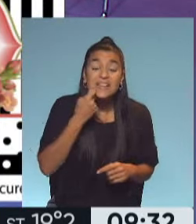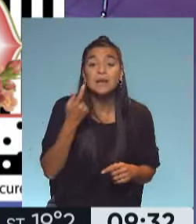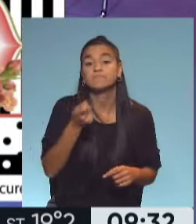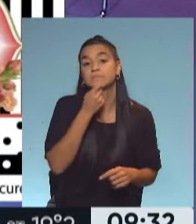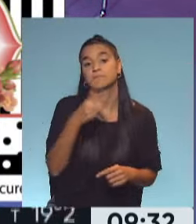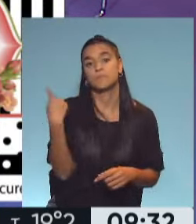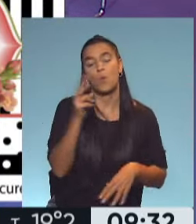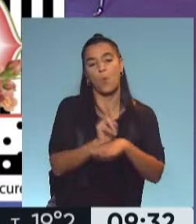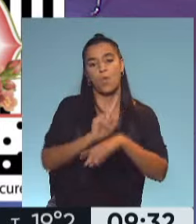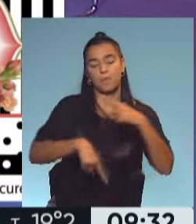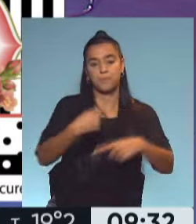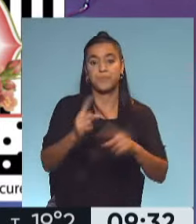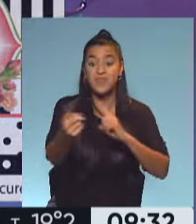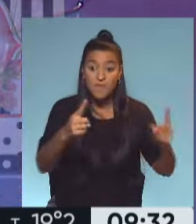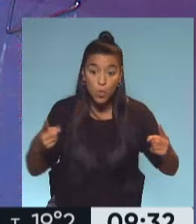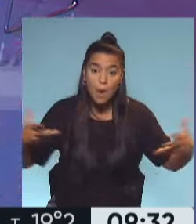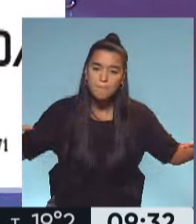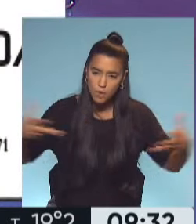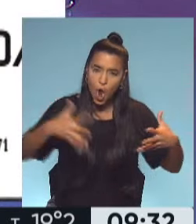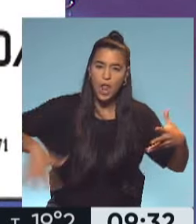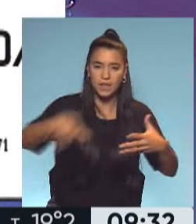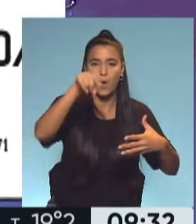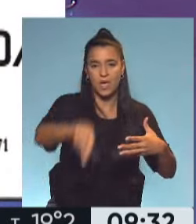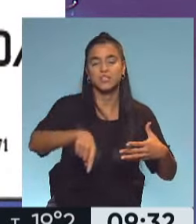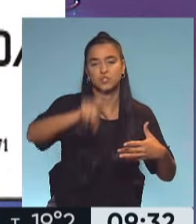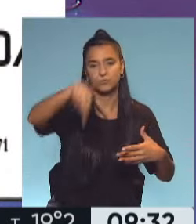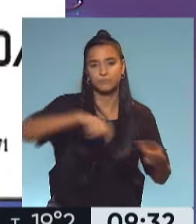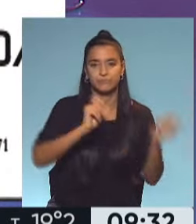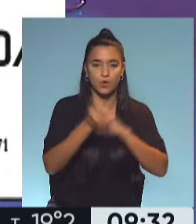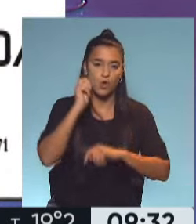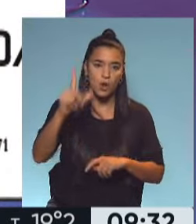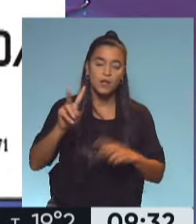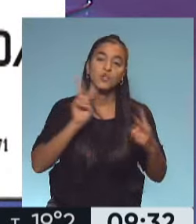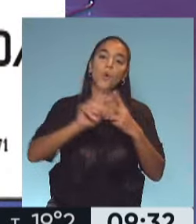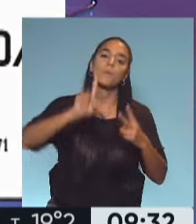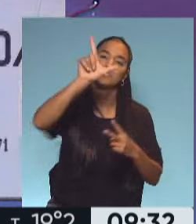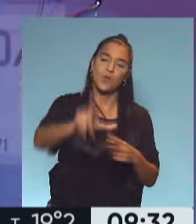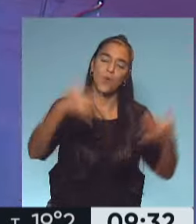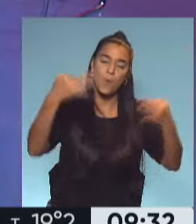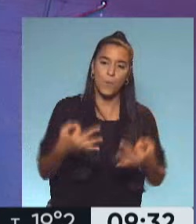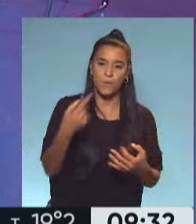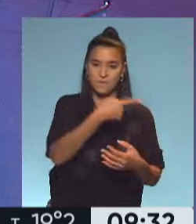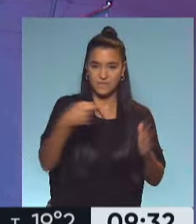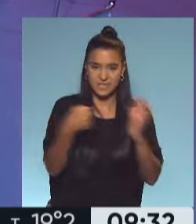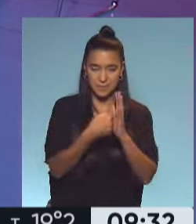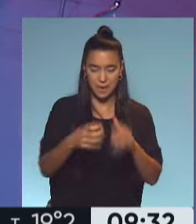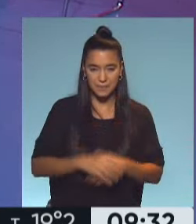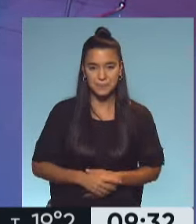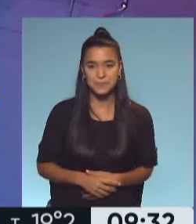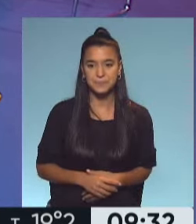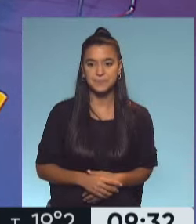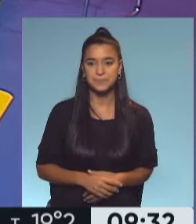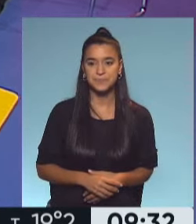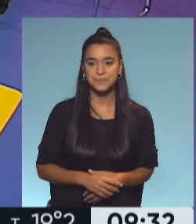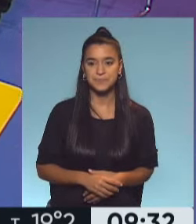seguimos cuidando. Como siempre lo individual suma pero es lo colectivo lo que definitivamente transforma. Hasta el lunes. Buen fin de semana para todos. Chau, chau. Chau.